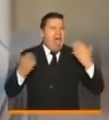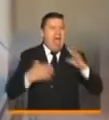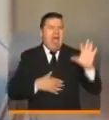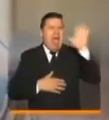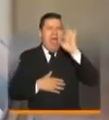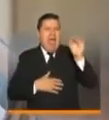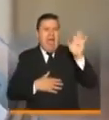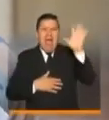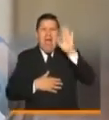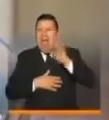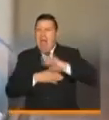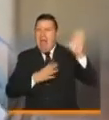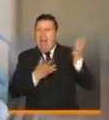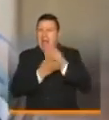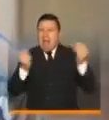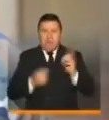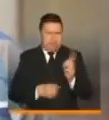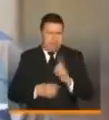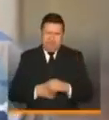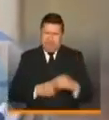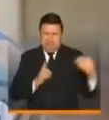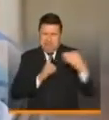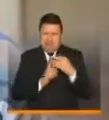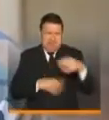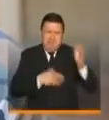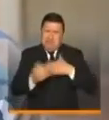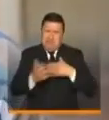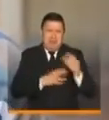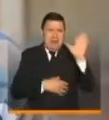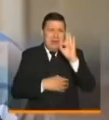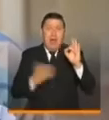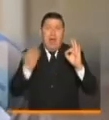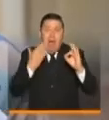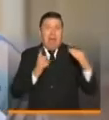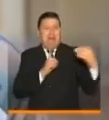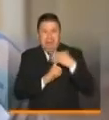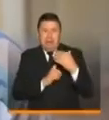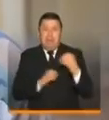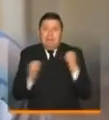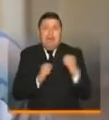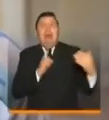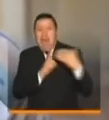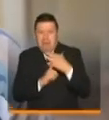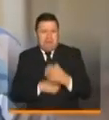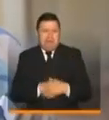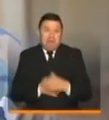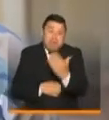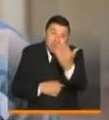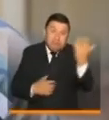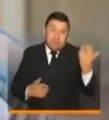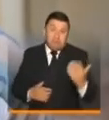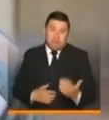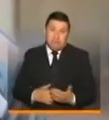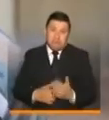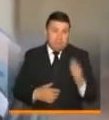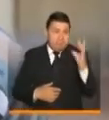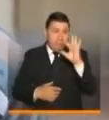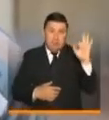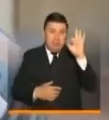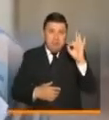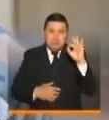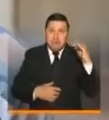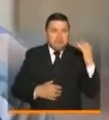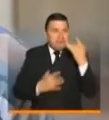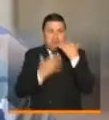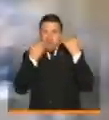coronavirus. El coronavirus ataca calor, frío, nieve, donde quiera. Cuatro estaciones ataca coronavirus. gente, el coronavirus no está comiendo de nada.